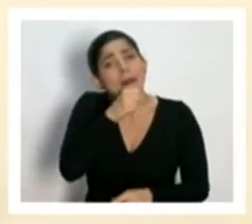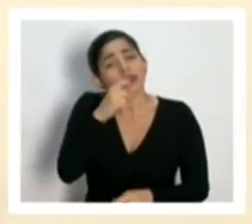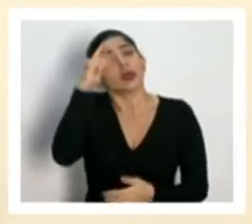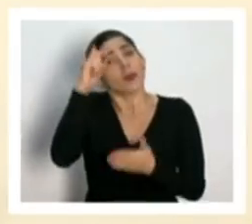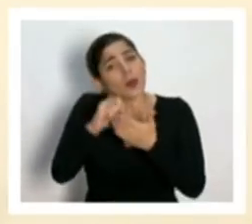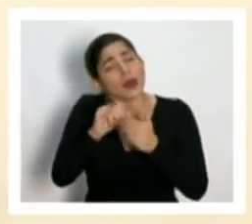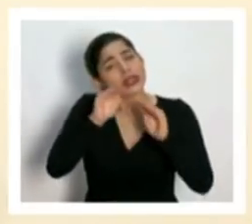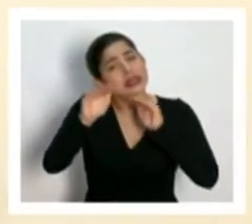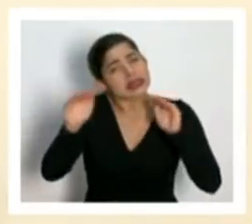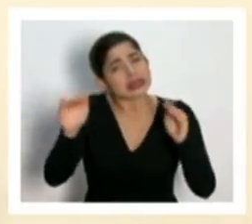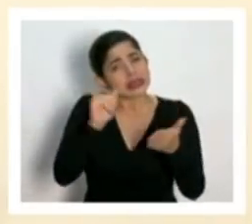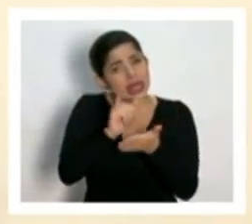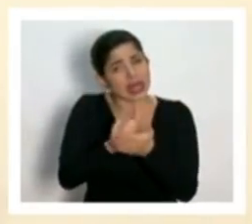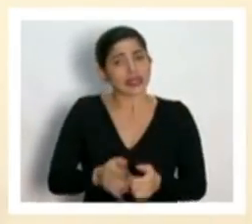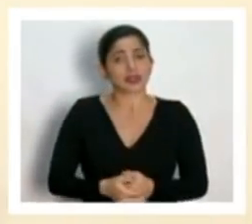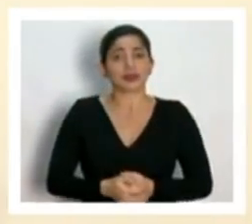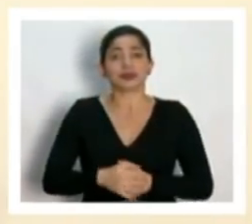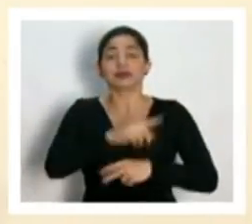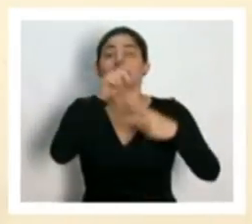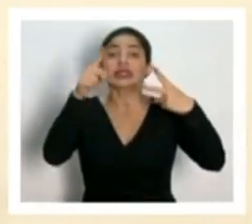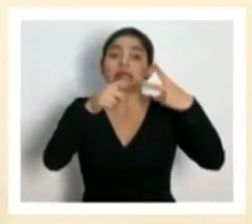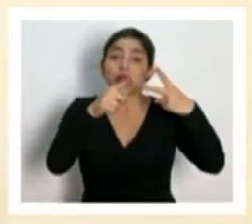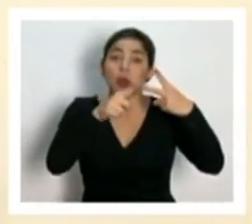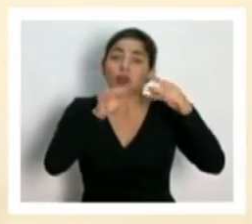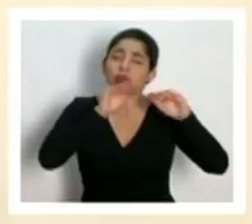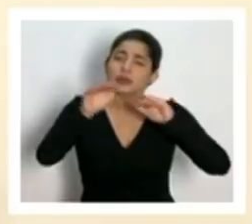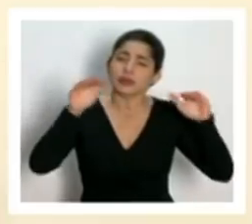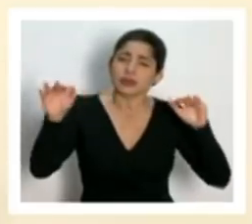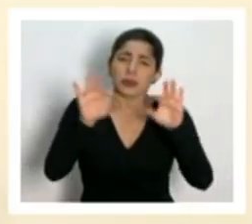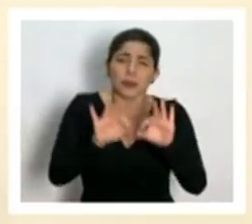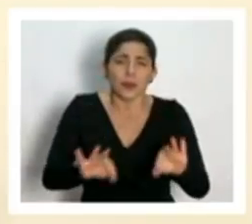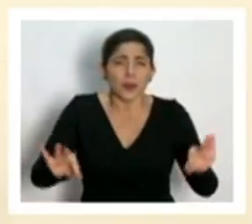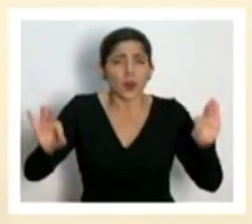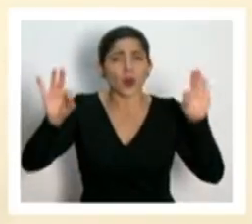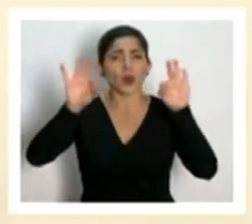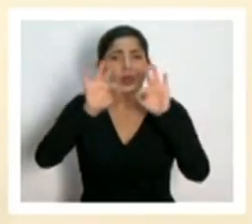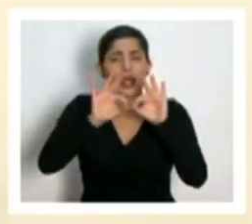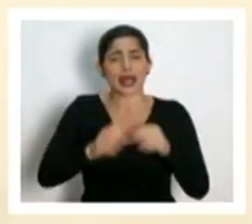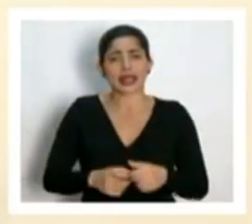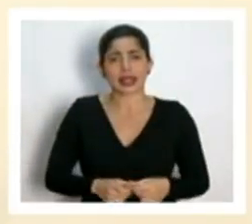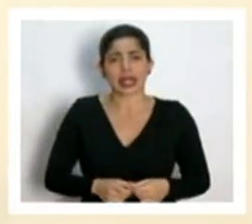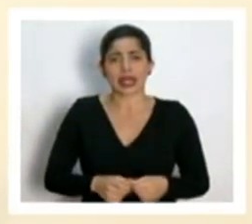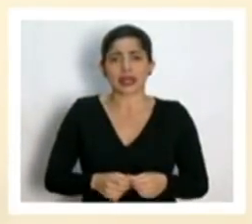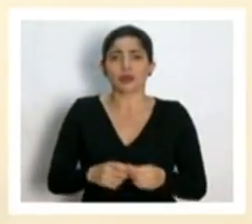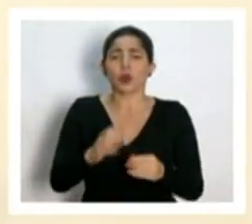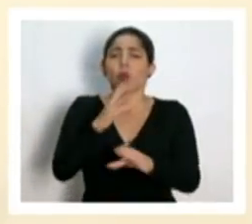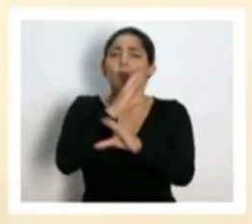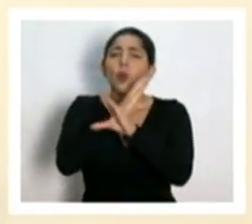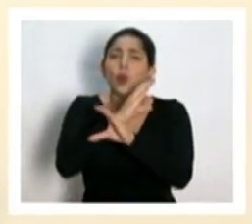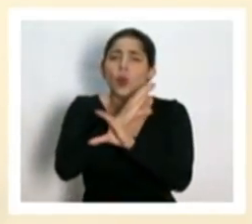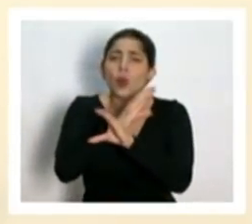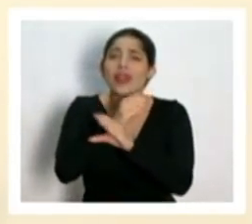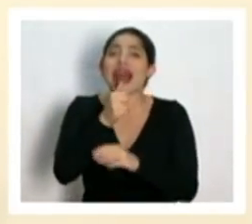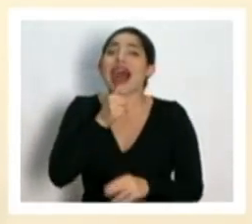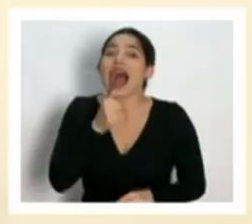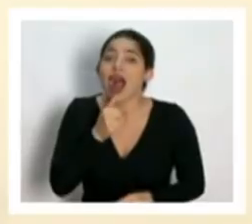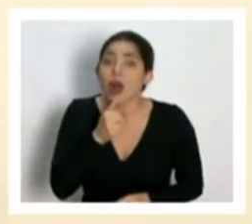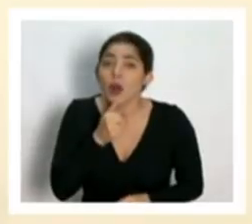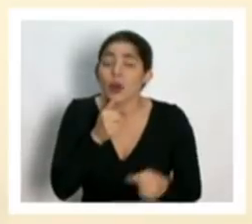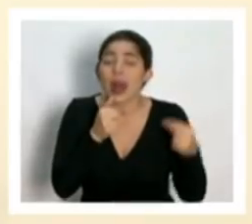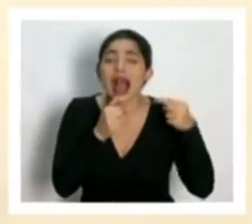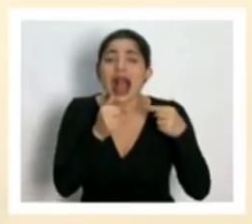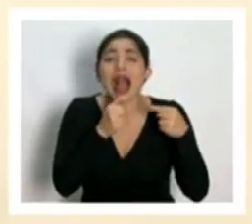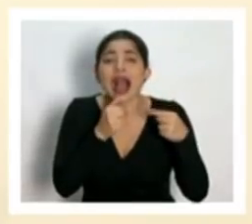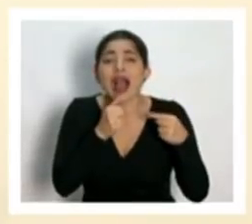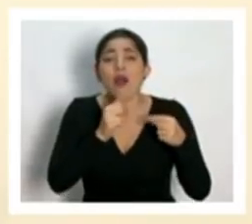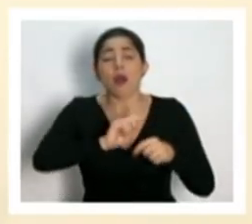este llamado. Y un segundo llamado muy importante. Cuidemos el agua. No